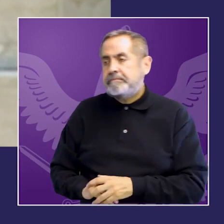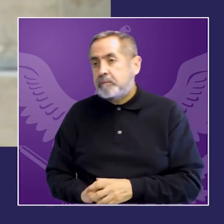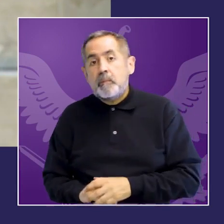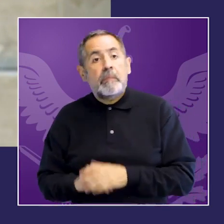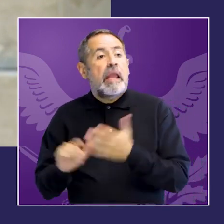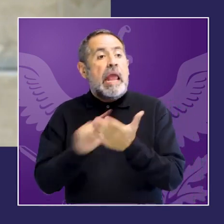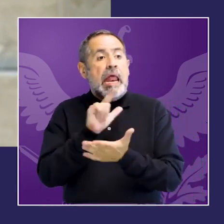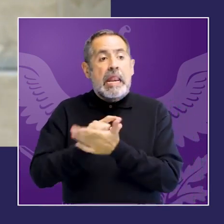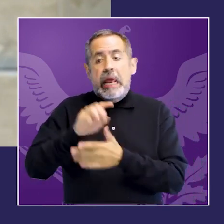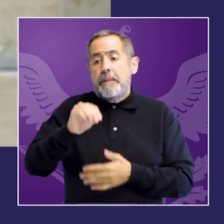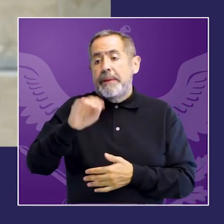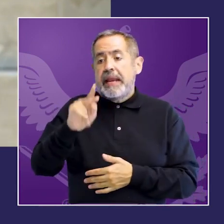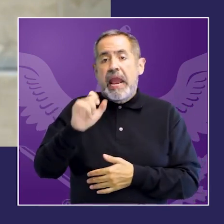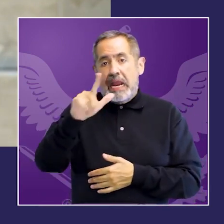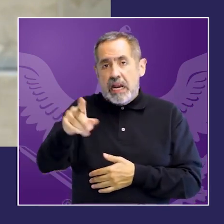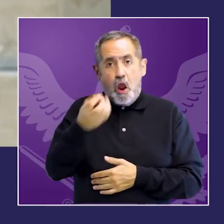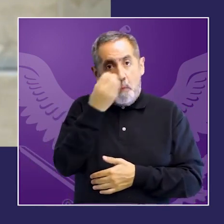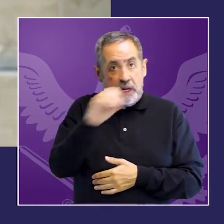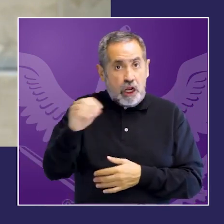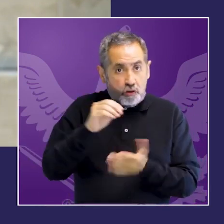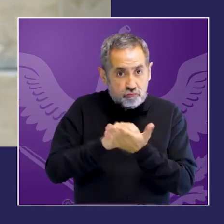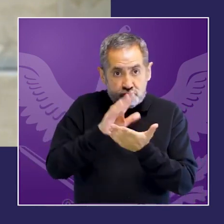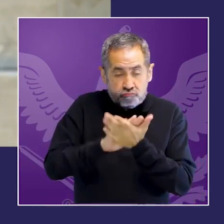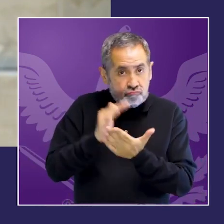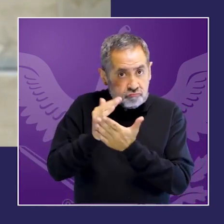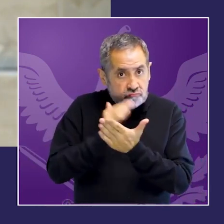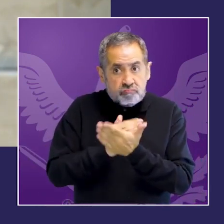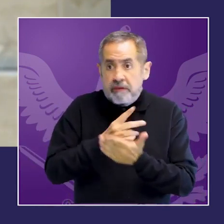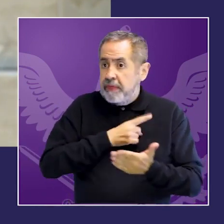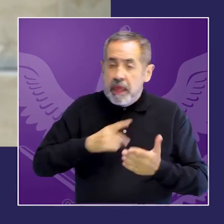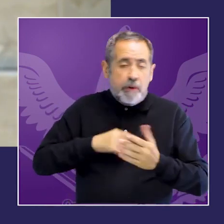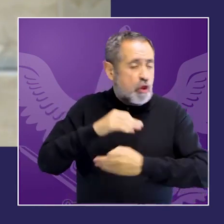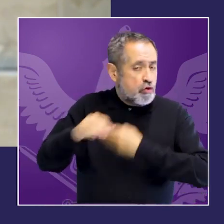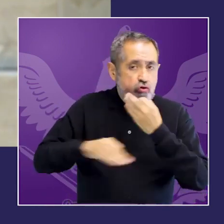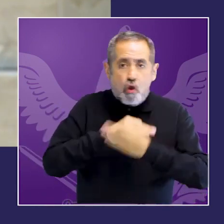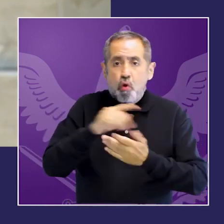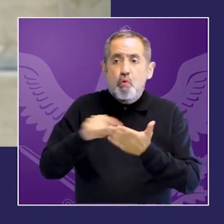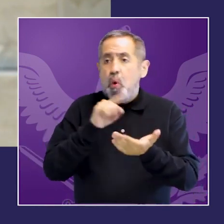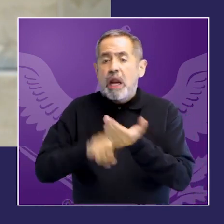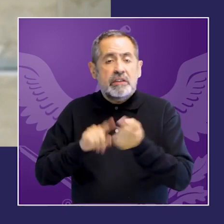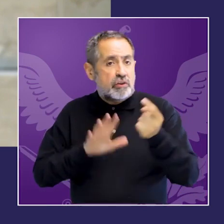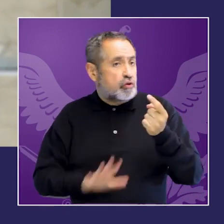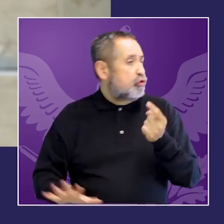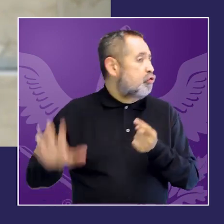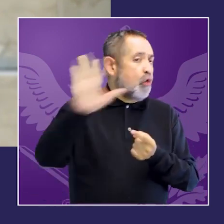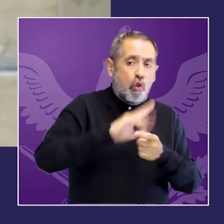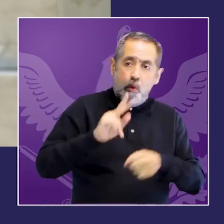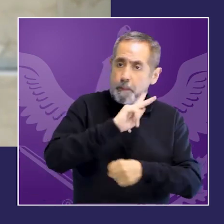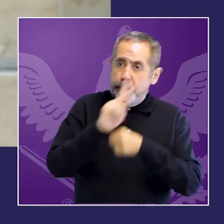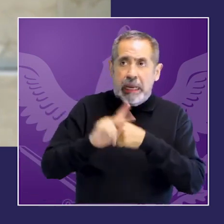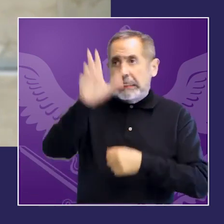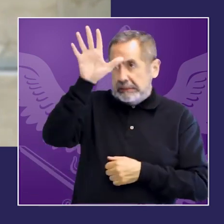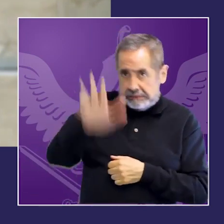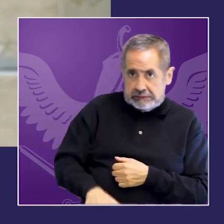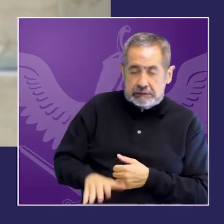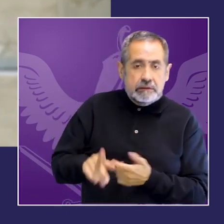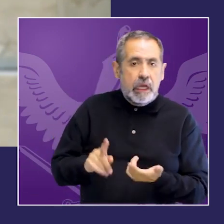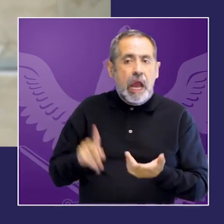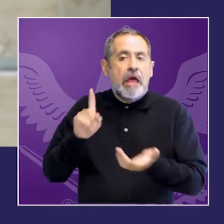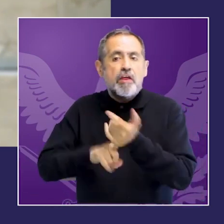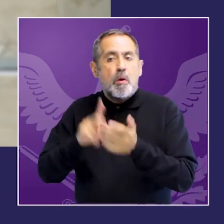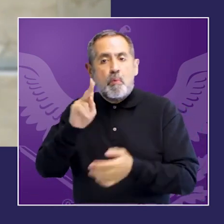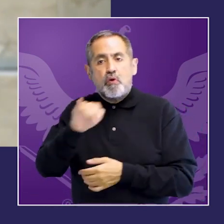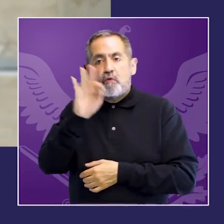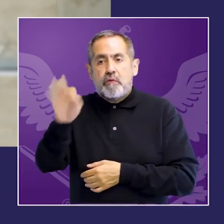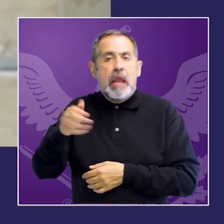Micaela de aplicación obligatoria tiene que implementarse en todos los poderes de Estado en todas las jurisdicciones y dentro del poder judicial cada